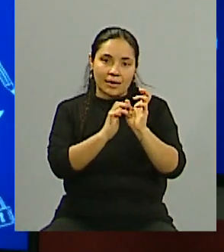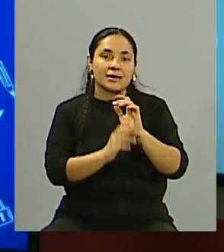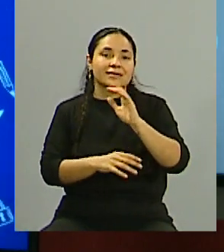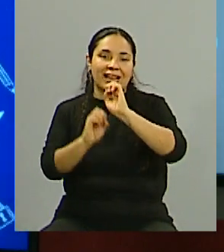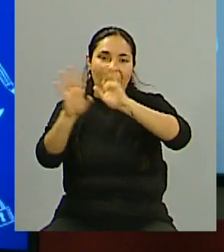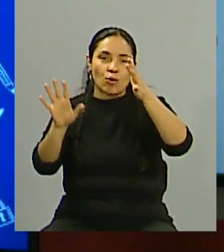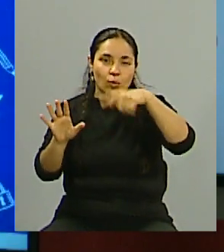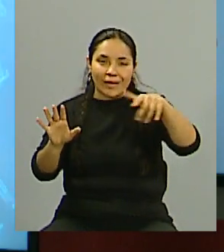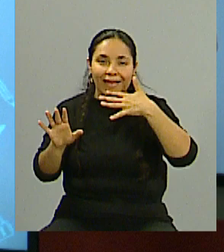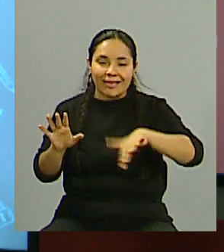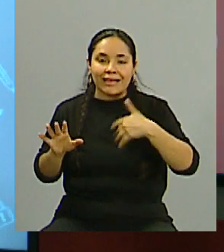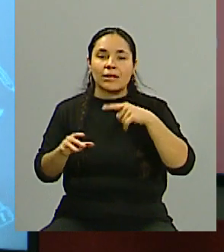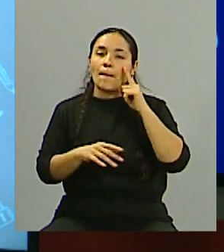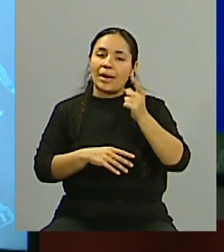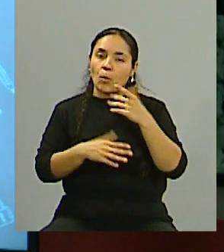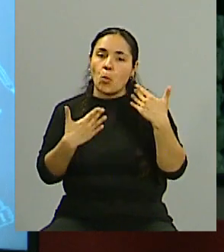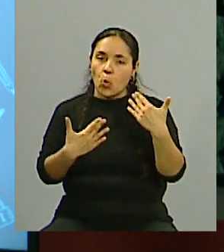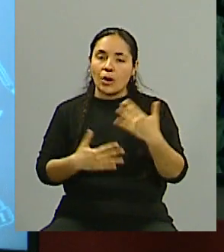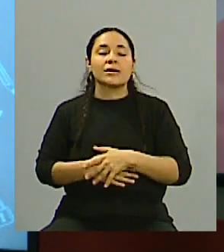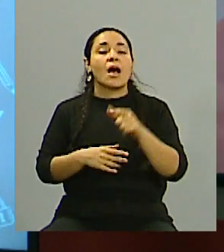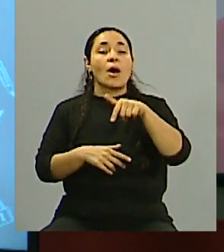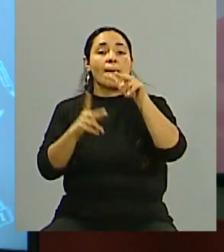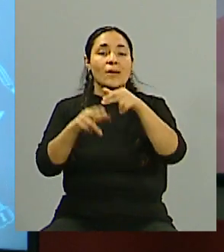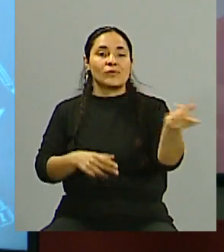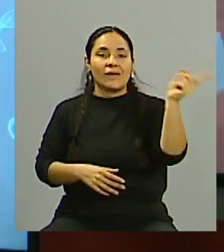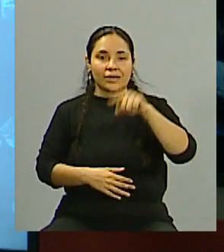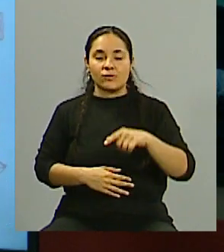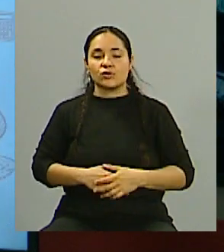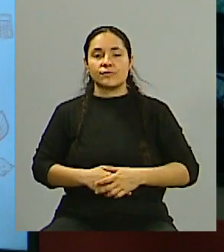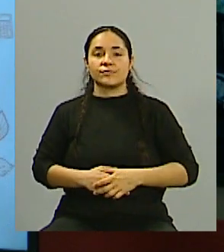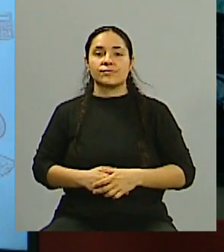riesgos y son realmente muy altos. Nos vamos a la pausa, enseguida regresamos.